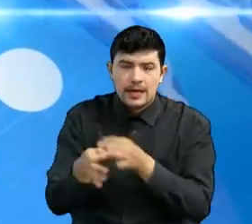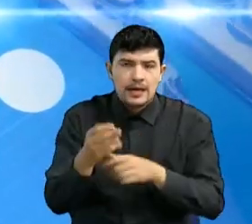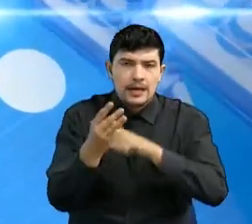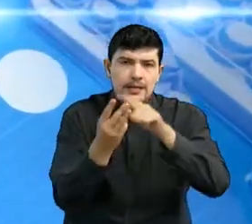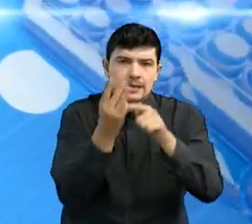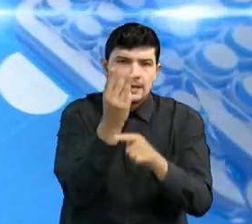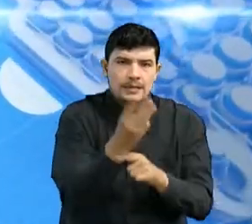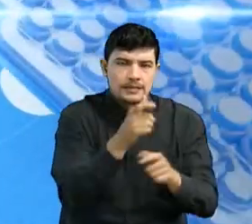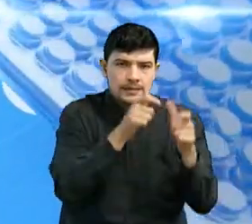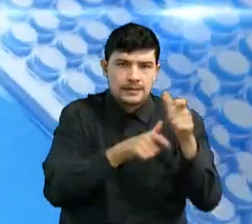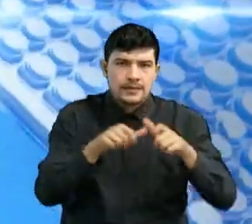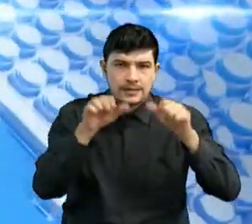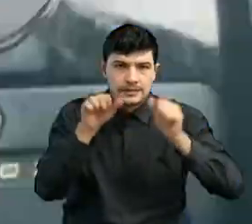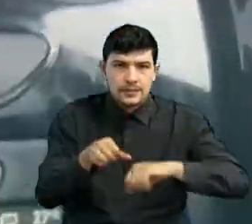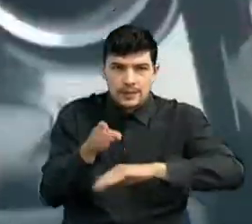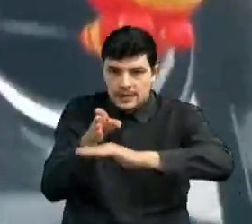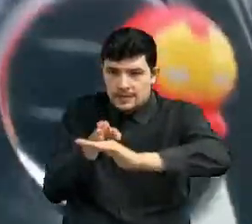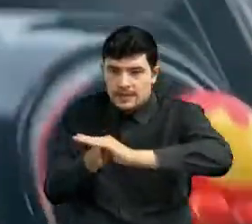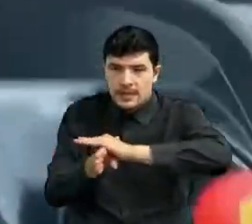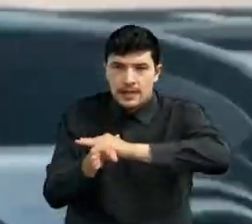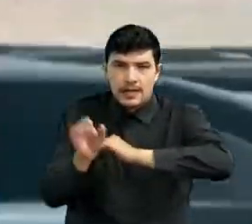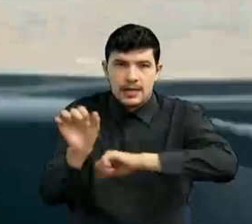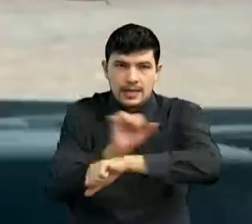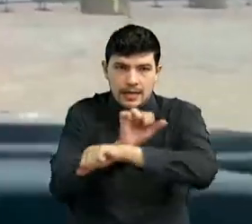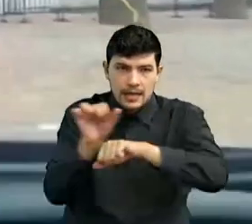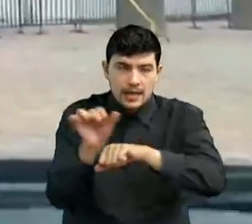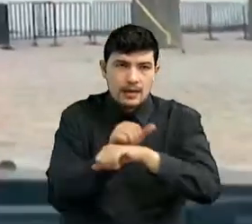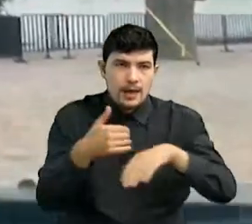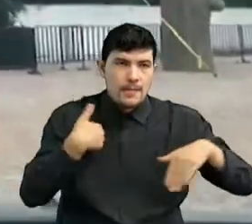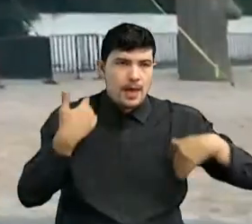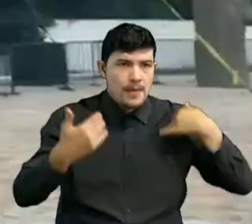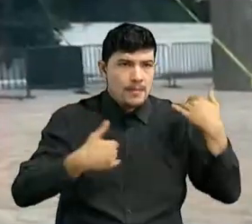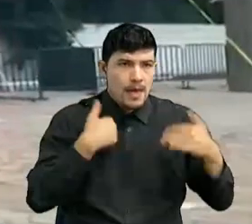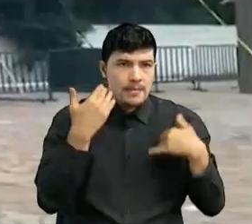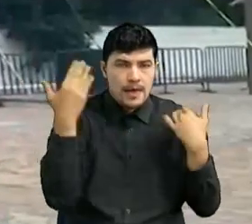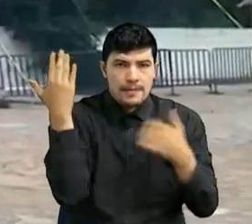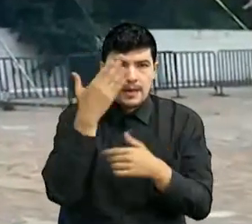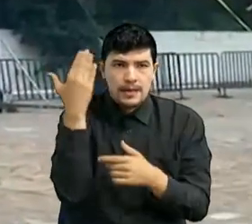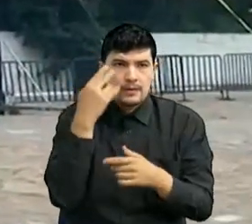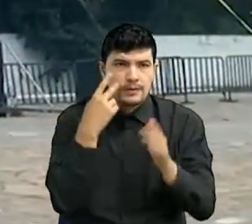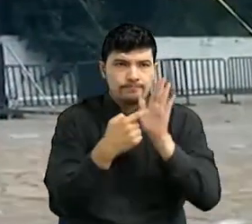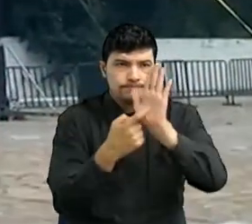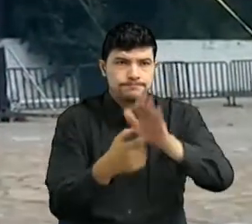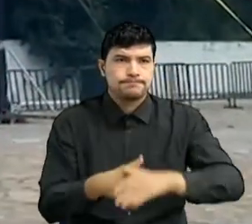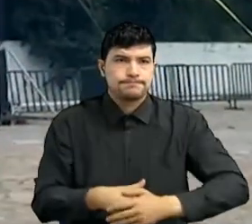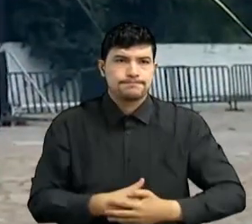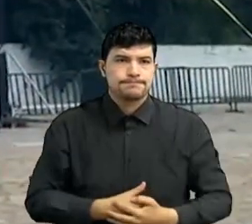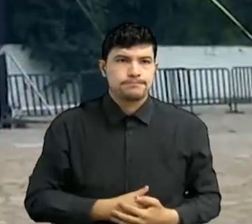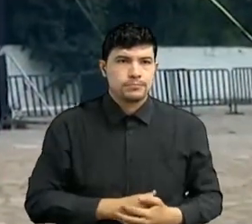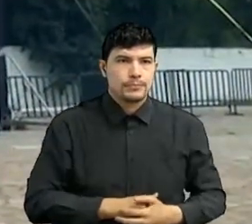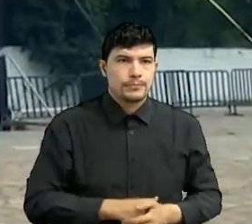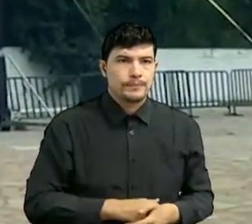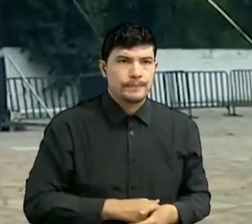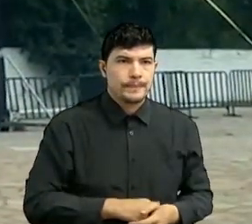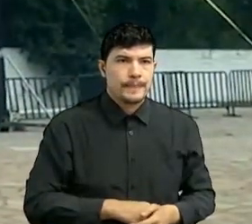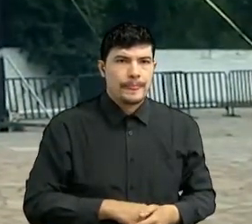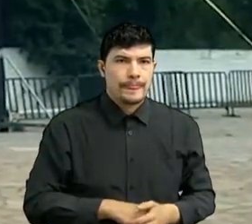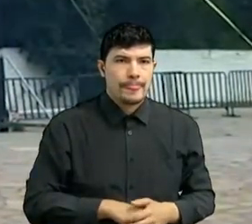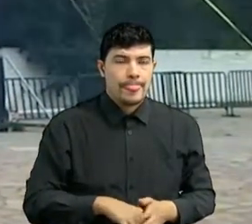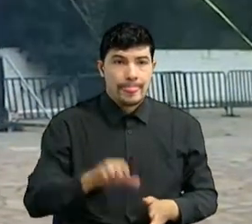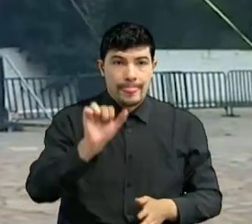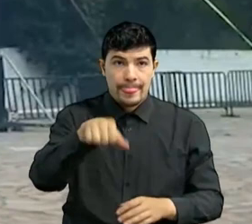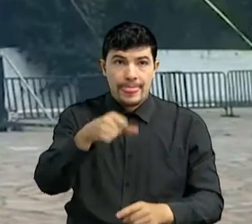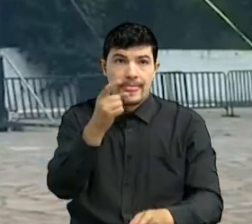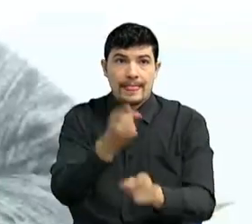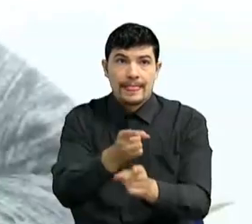personas pueden ir en cada carro y disfrutar de las películas disponibles en su página virtual. En nuestra cartelera vamos